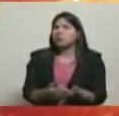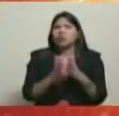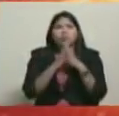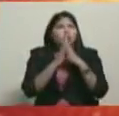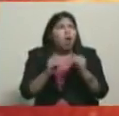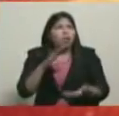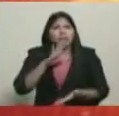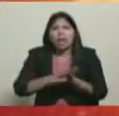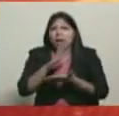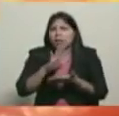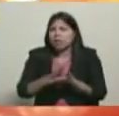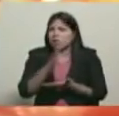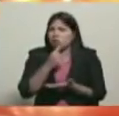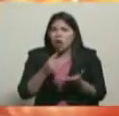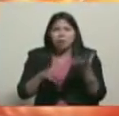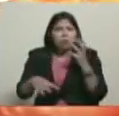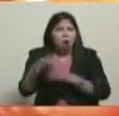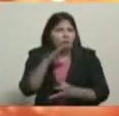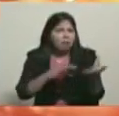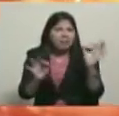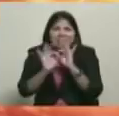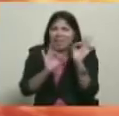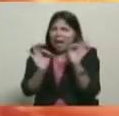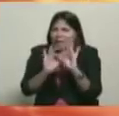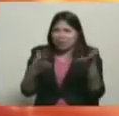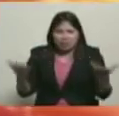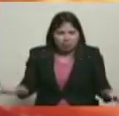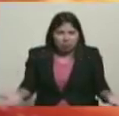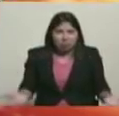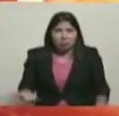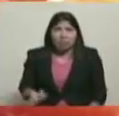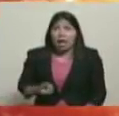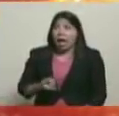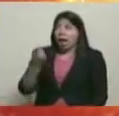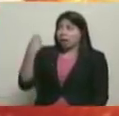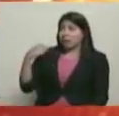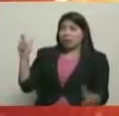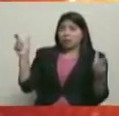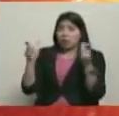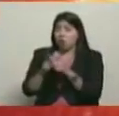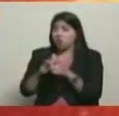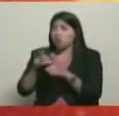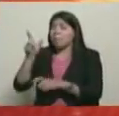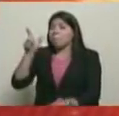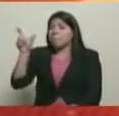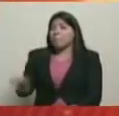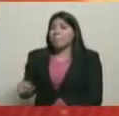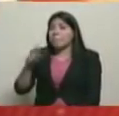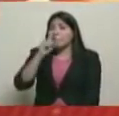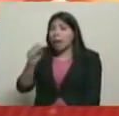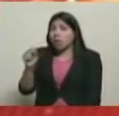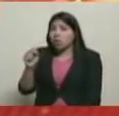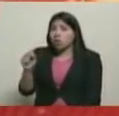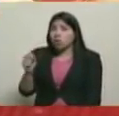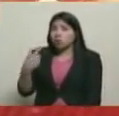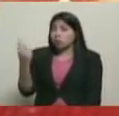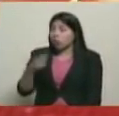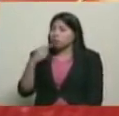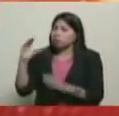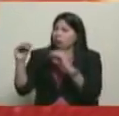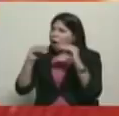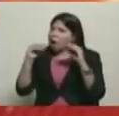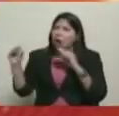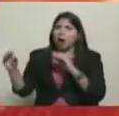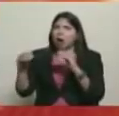totalmente tranquilo. No hay ningún inconveniente. Inclusive, ayer estábamos en reunión con el presidente Nicolás Maduro. Nosotros, reunidos. Y